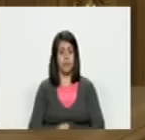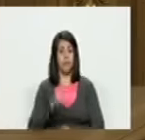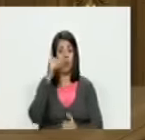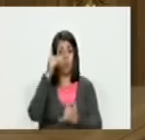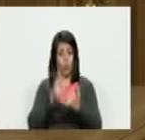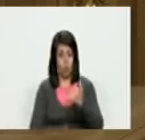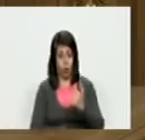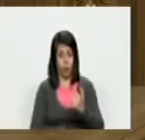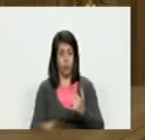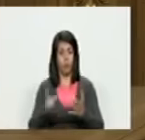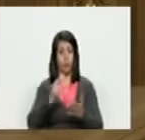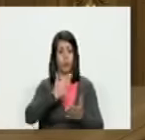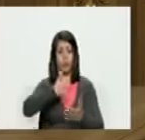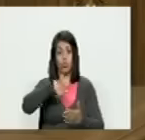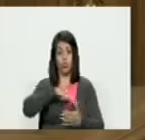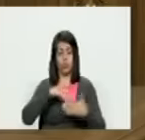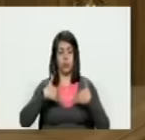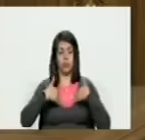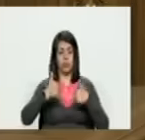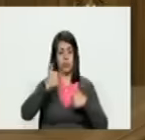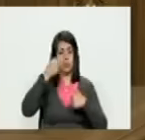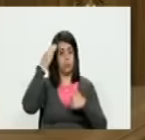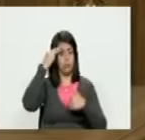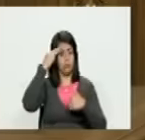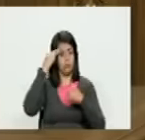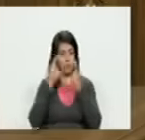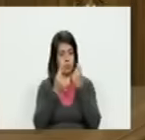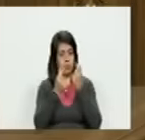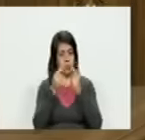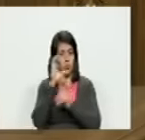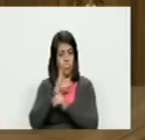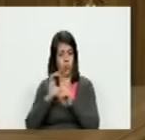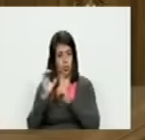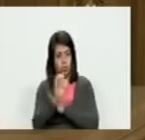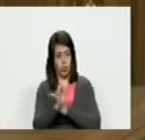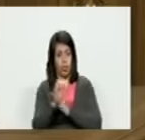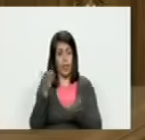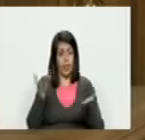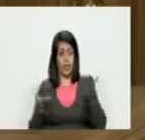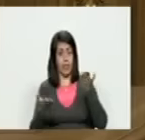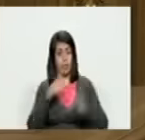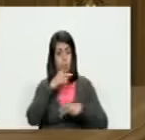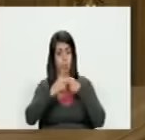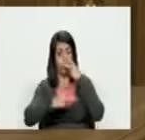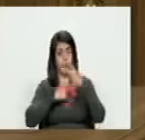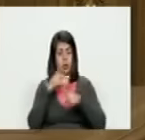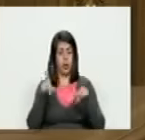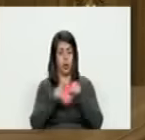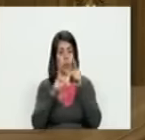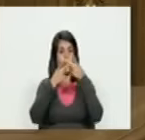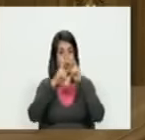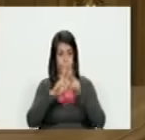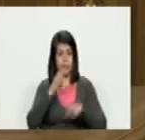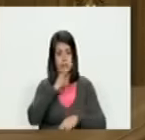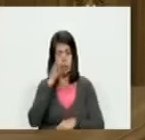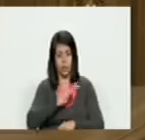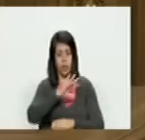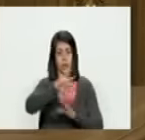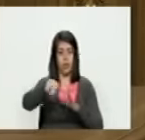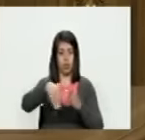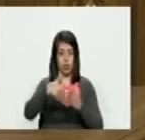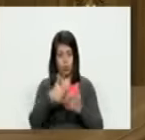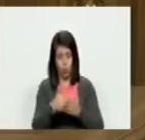último nuestra salud mental económica cultural nuestra estabilidad política así como la paz y la seguridad nacional